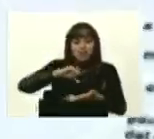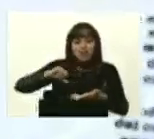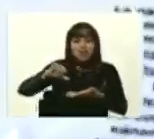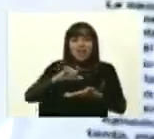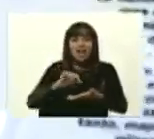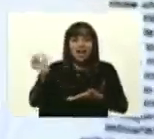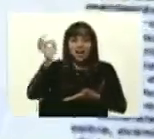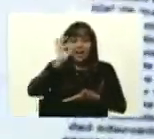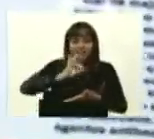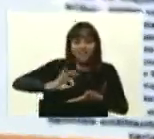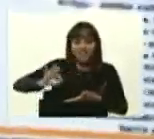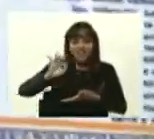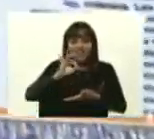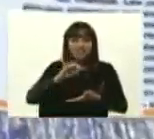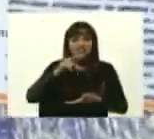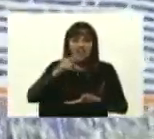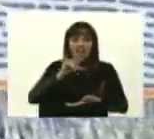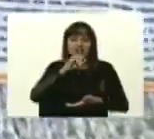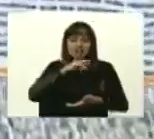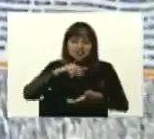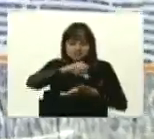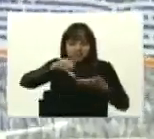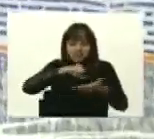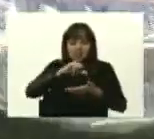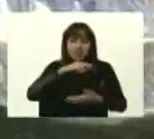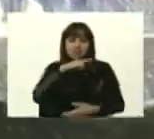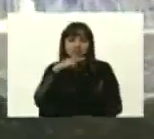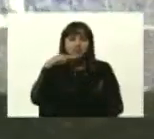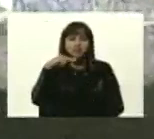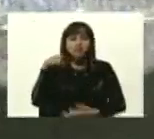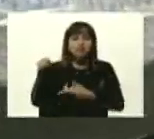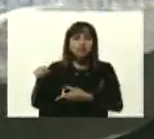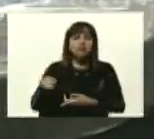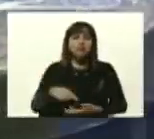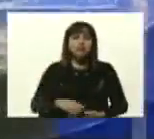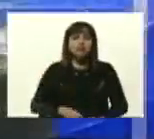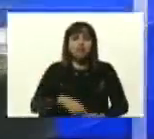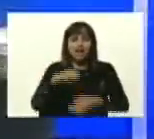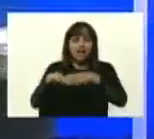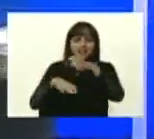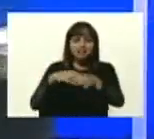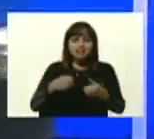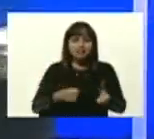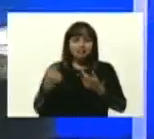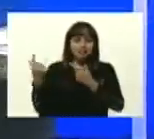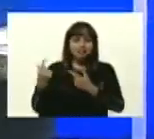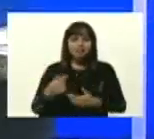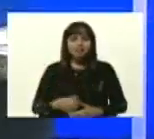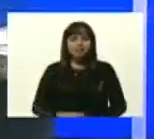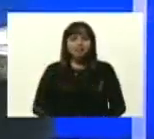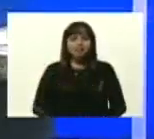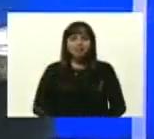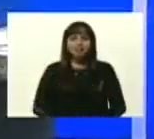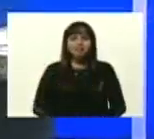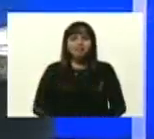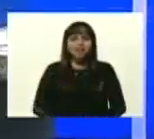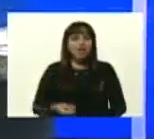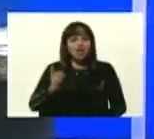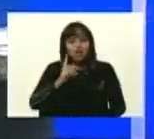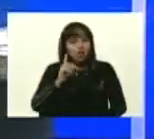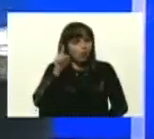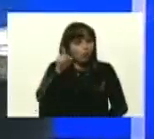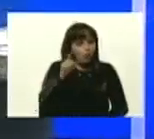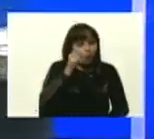abeja a Potro Álvarez, te queda sabroso esto, Potro. Mira, animal para el Potro. No es para que le dé a los animales.